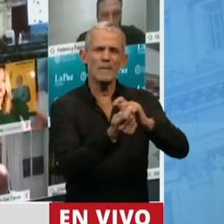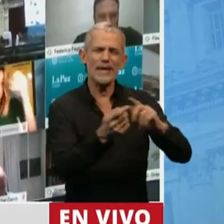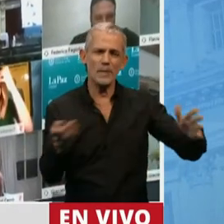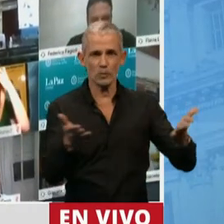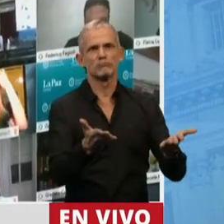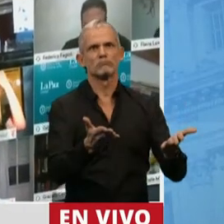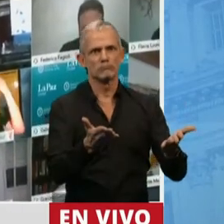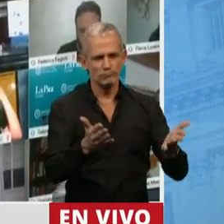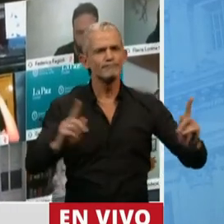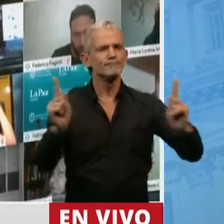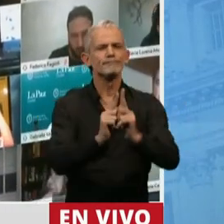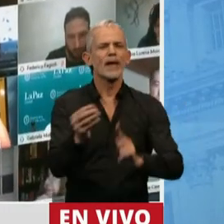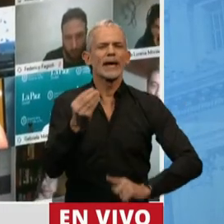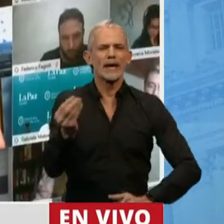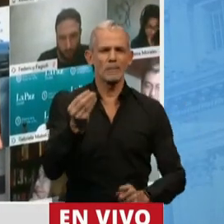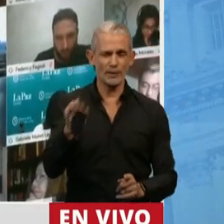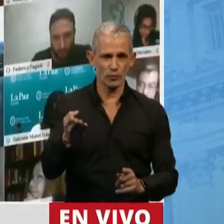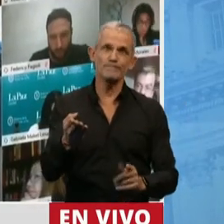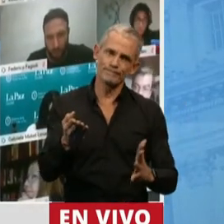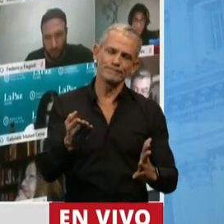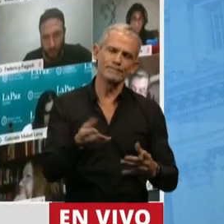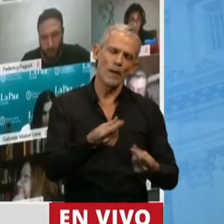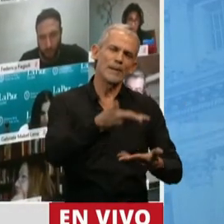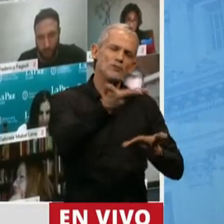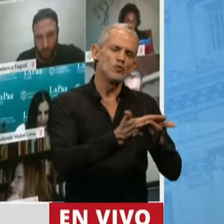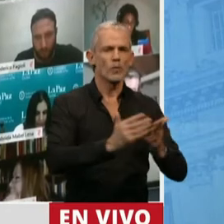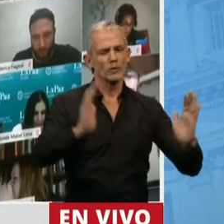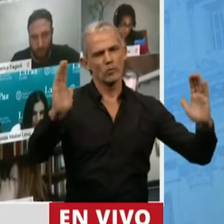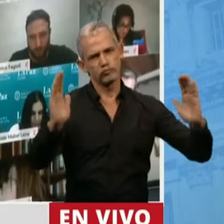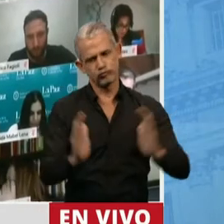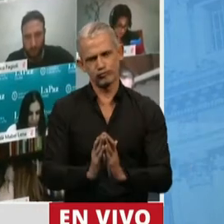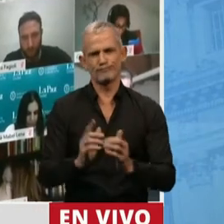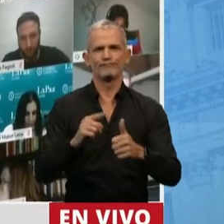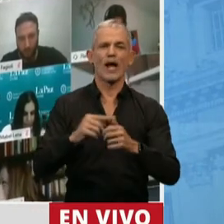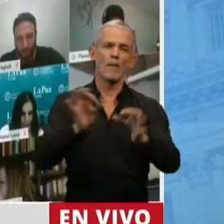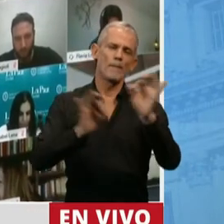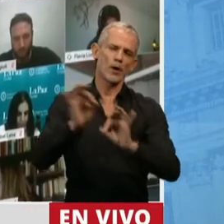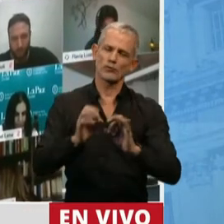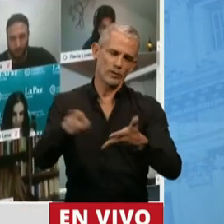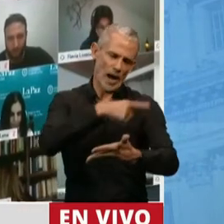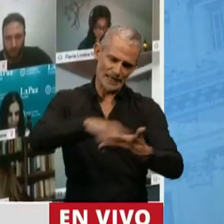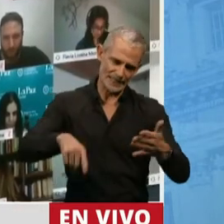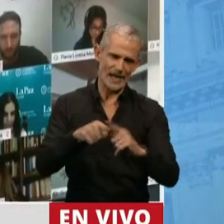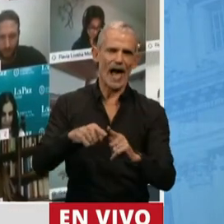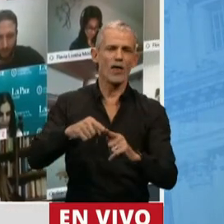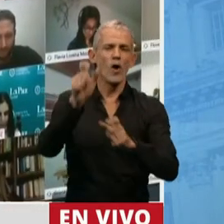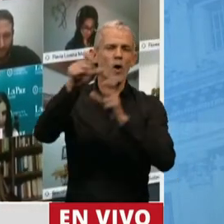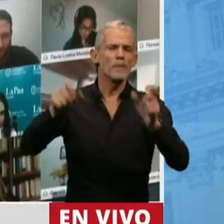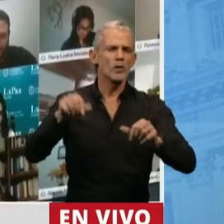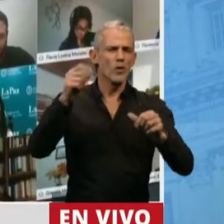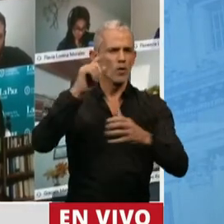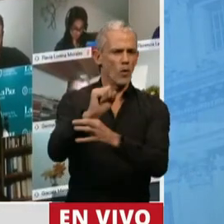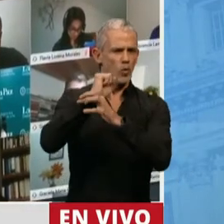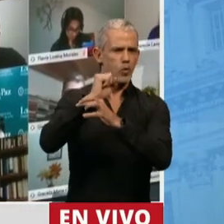podría resumir en caída del presupuesto, supresión de proyectos, fuga de cerebros y la